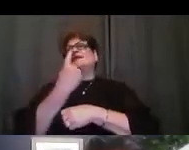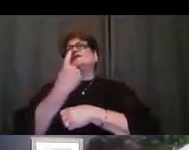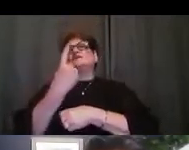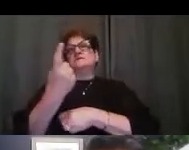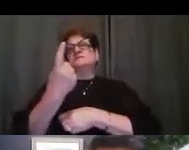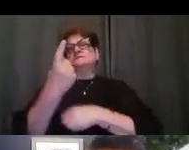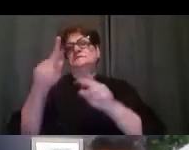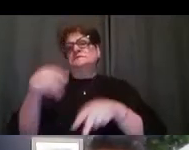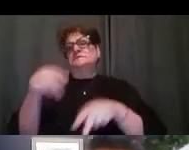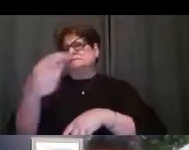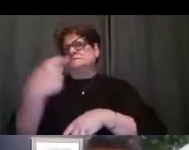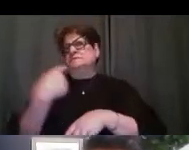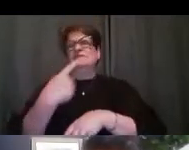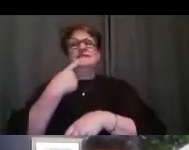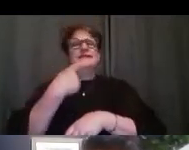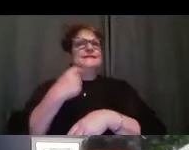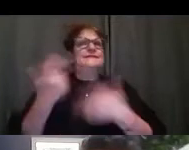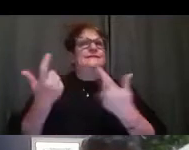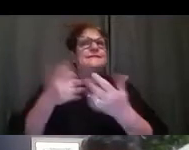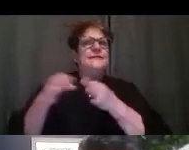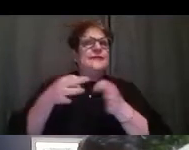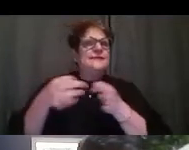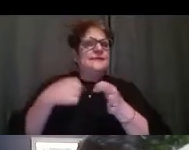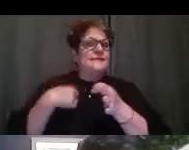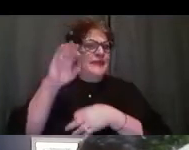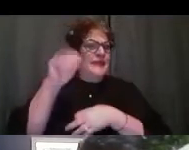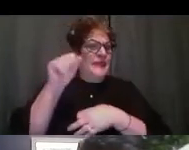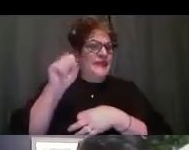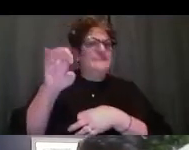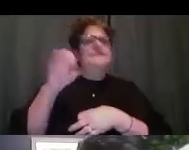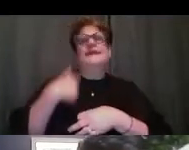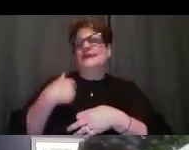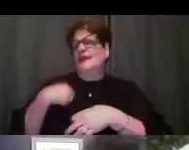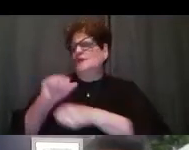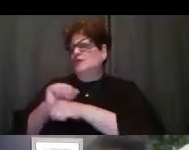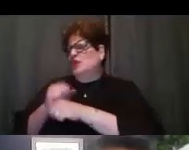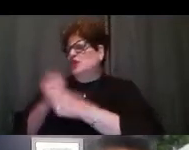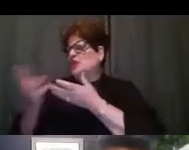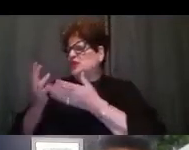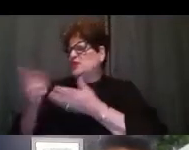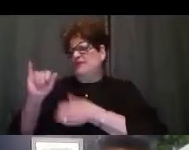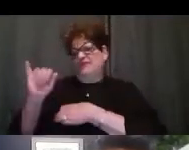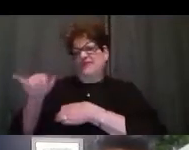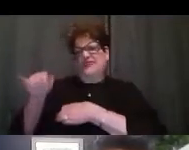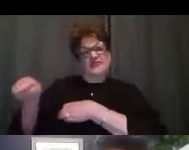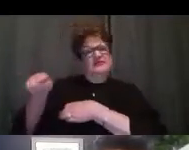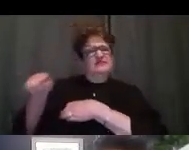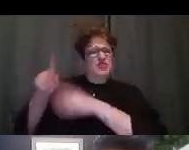un caso, yo estaba trabajando con un, un, un, una persona mayor de Vietnam.